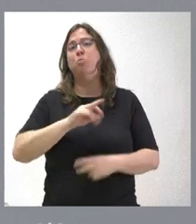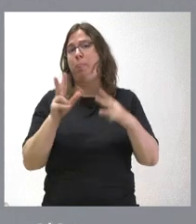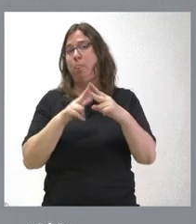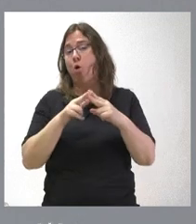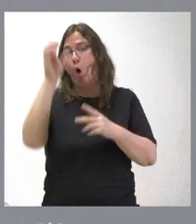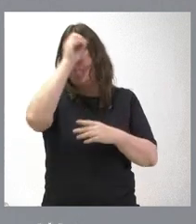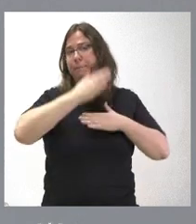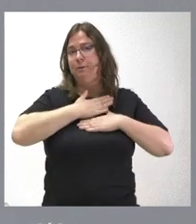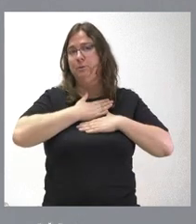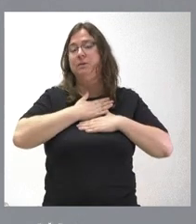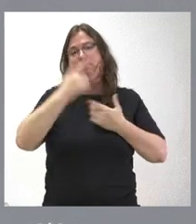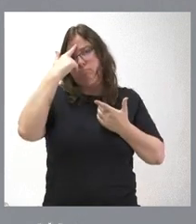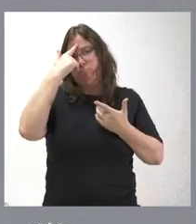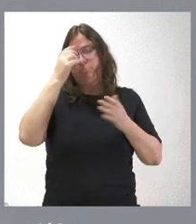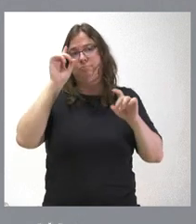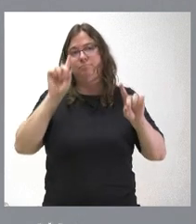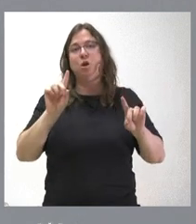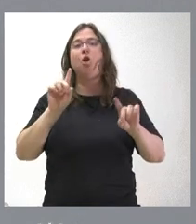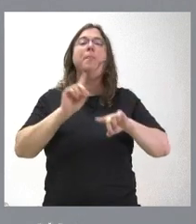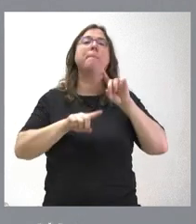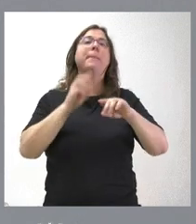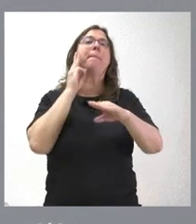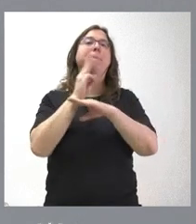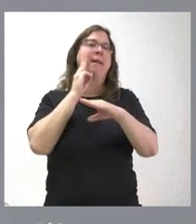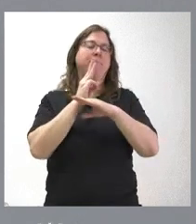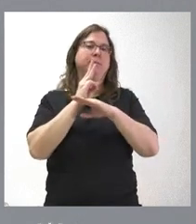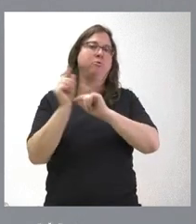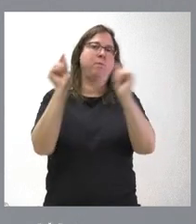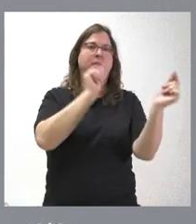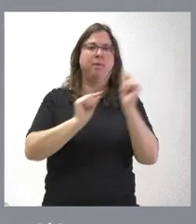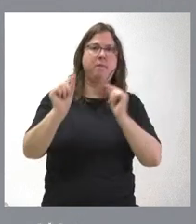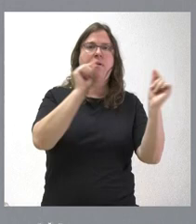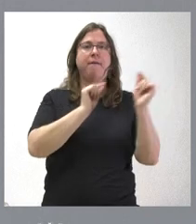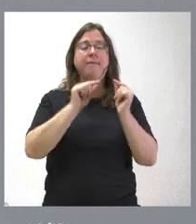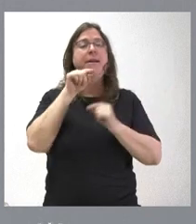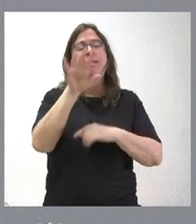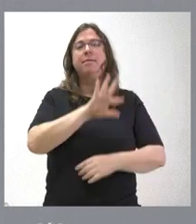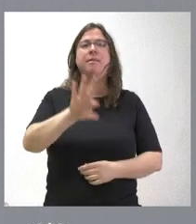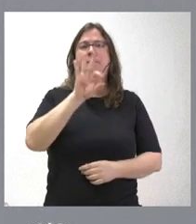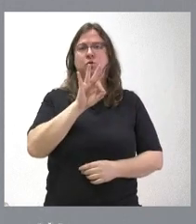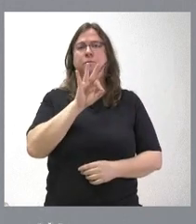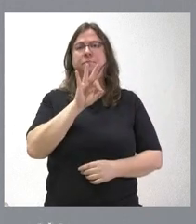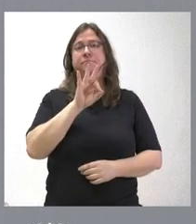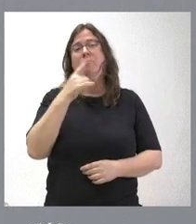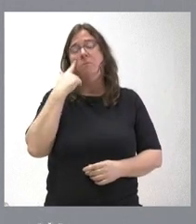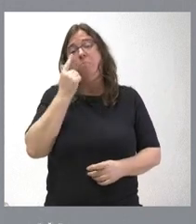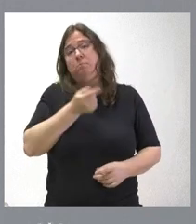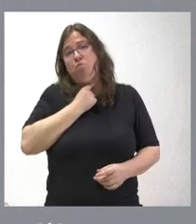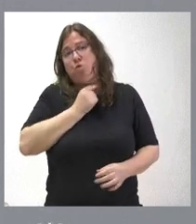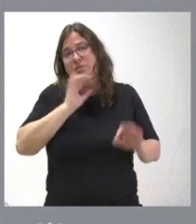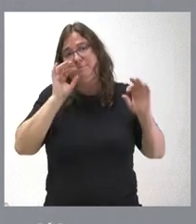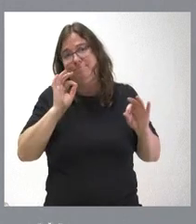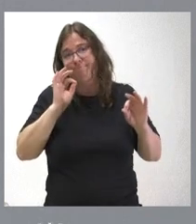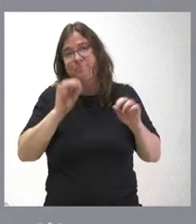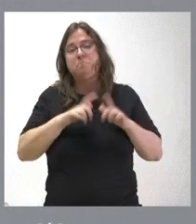posición que, lógicamente, corresponde al Parlamento y que el Parlamento definirá. A mí sí me gustaría, personalmente, que